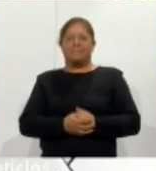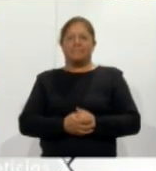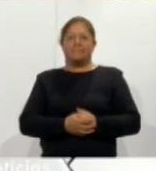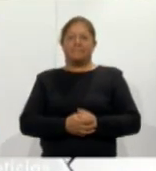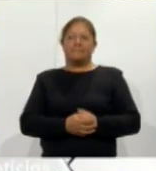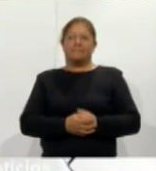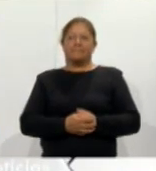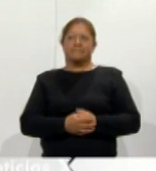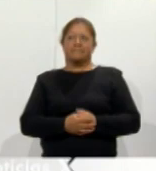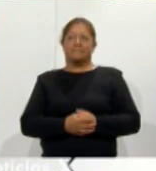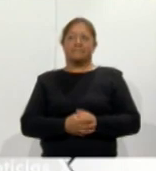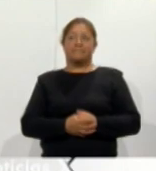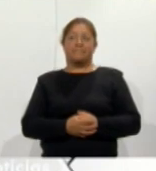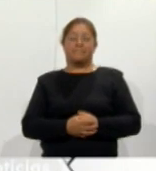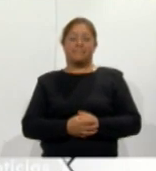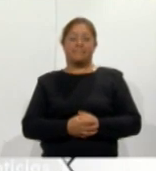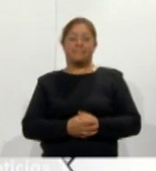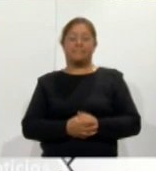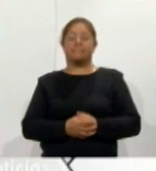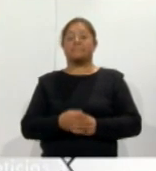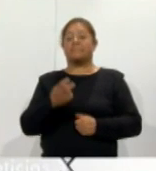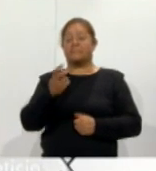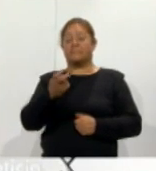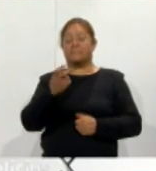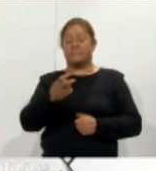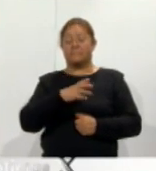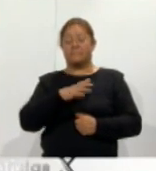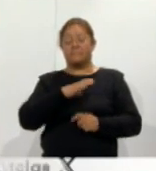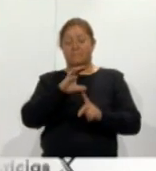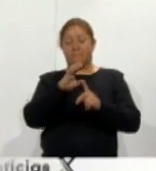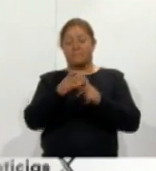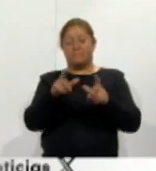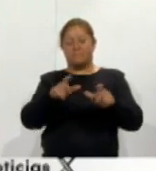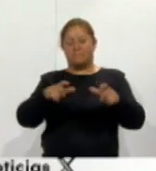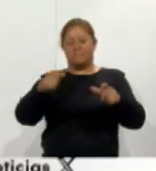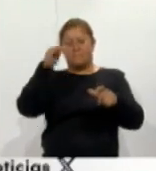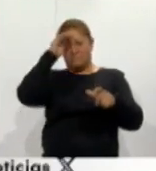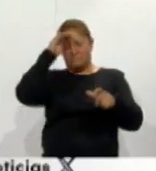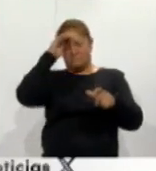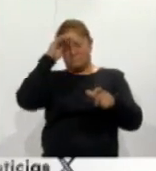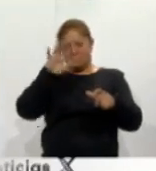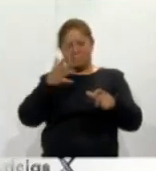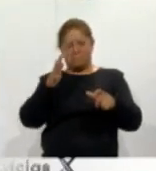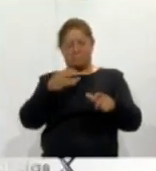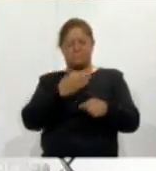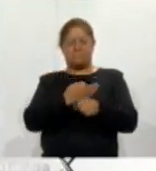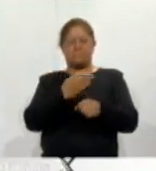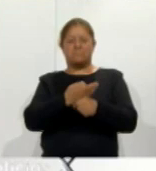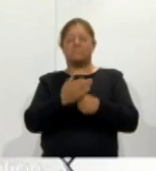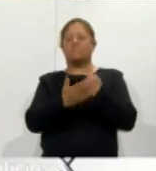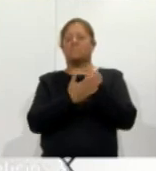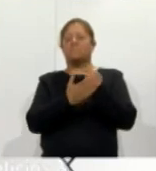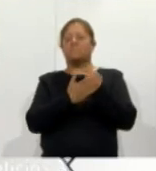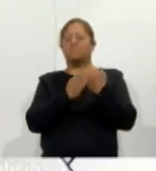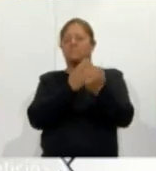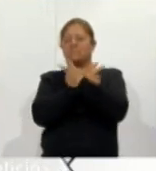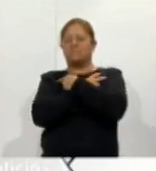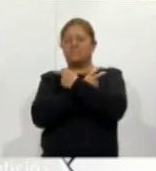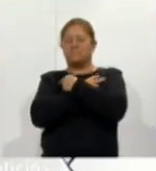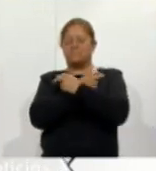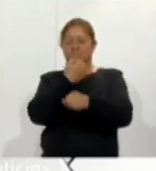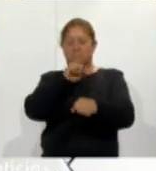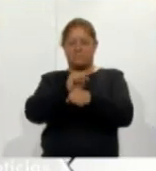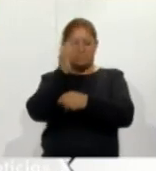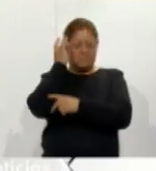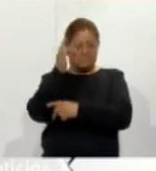La Cámara Nacional de la Industria de Restaurantes y Alimentos Condimentados proyecta alcanzar durante el periodo vacacional de Semana Santa un incremento